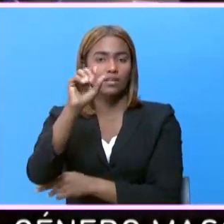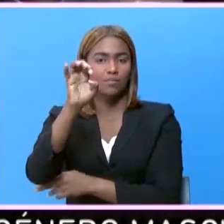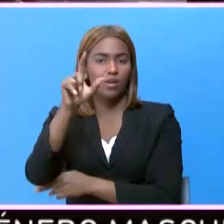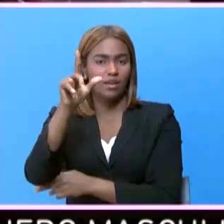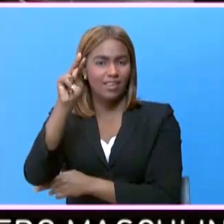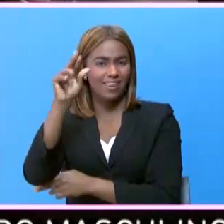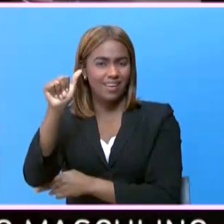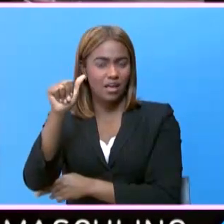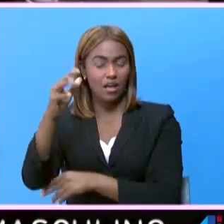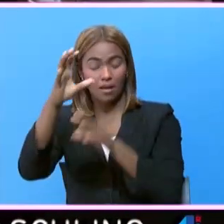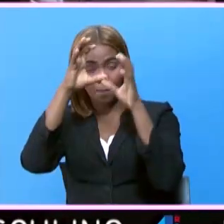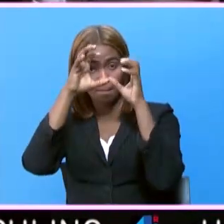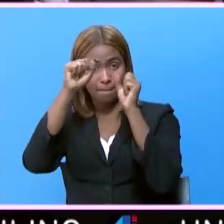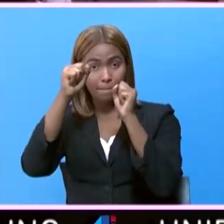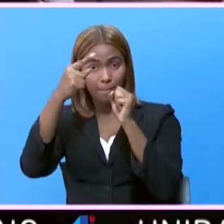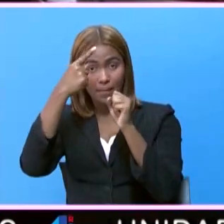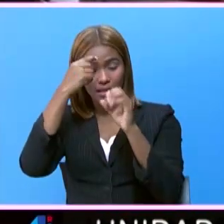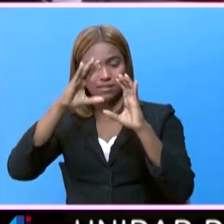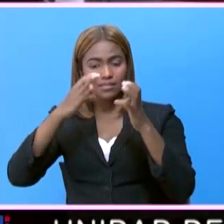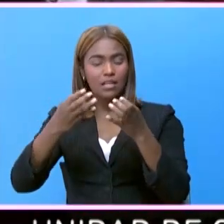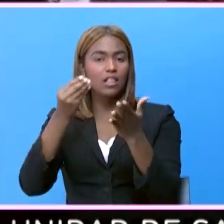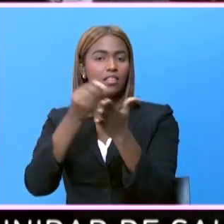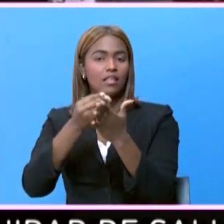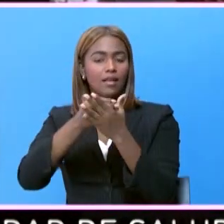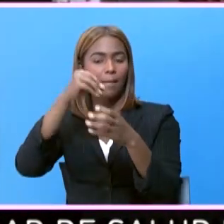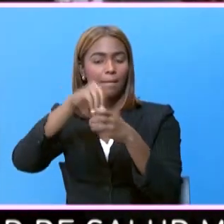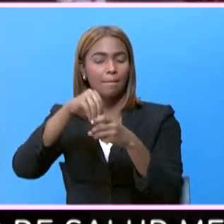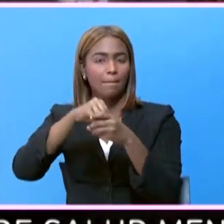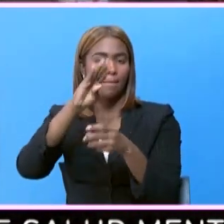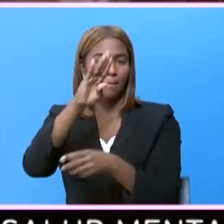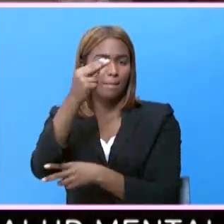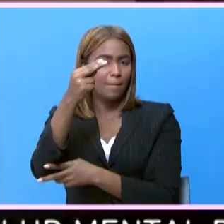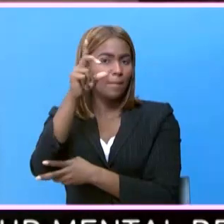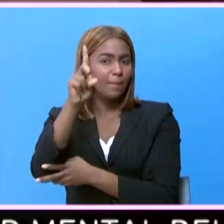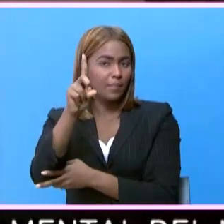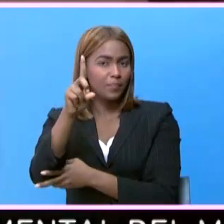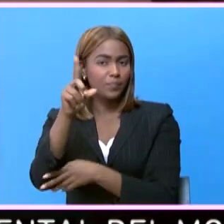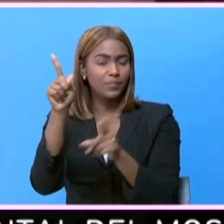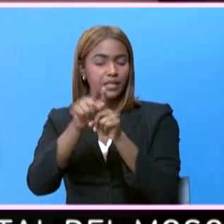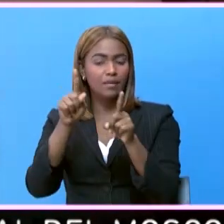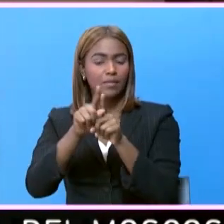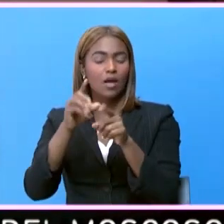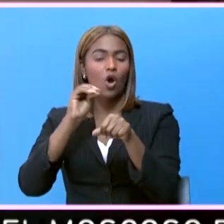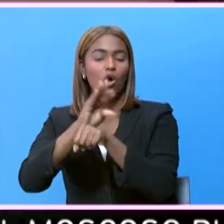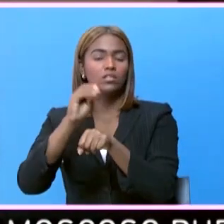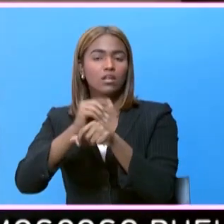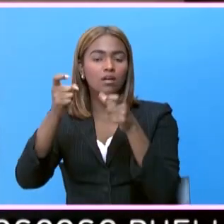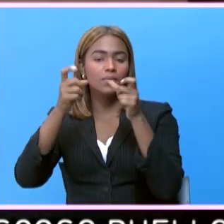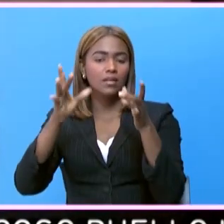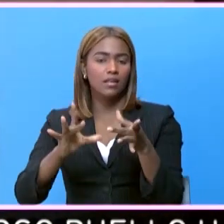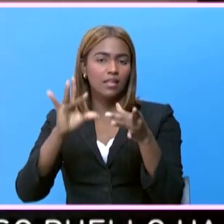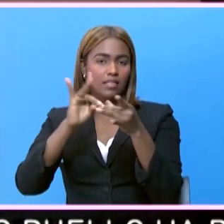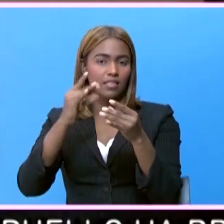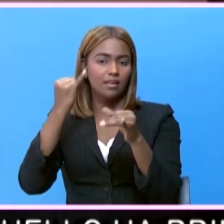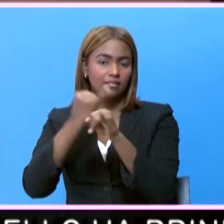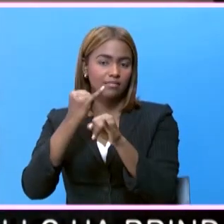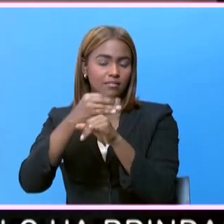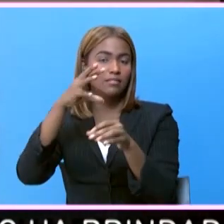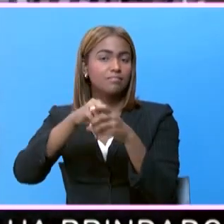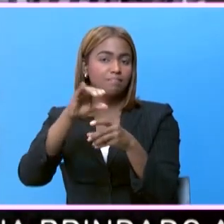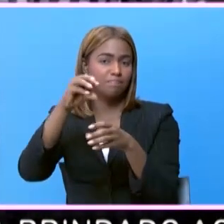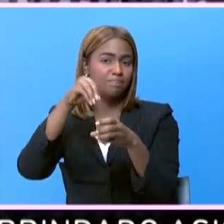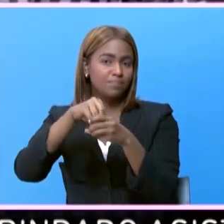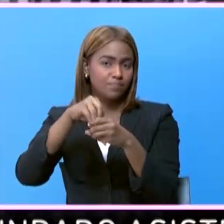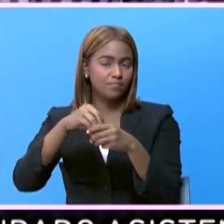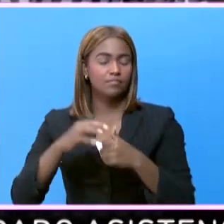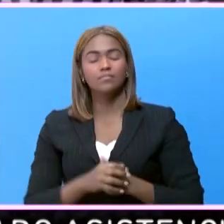Checar, presidente del Centro Financiero BHD León y del Consejo de Administración de la Entidad Bancaria.